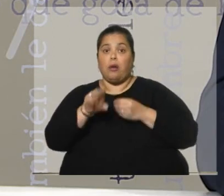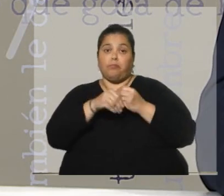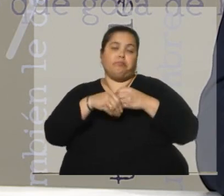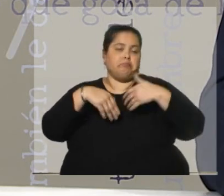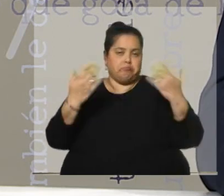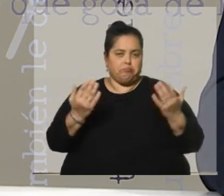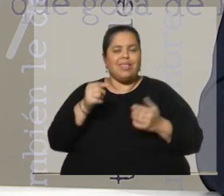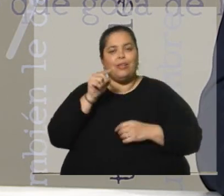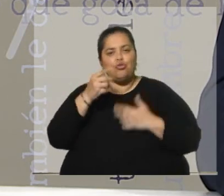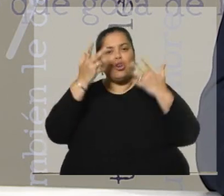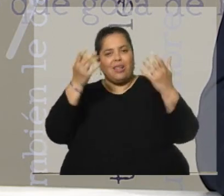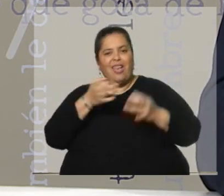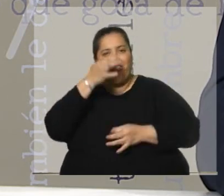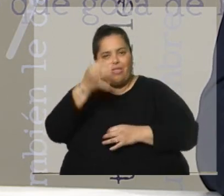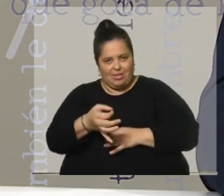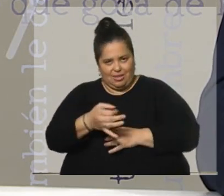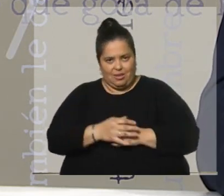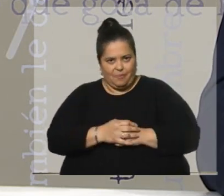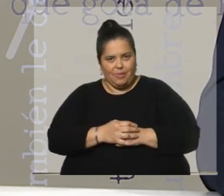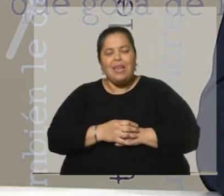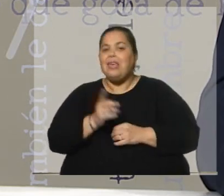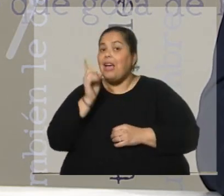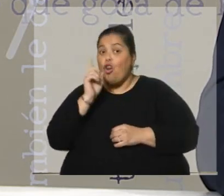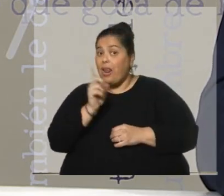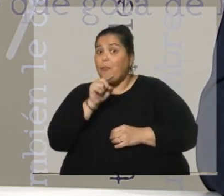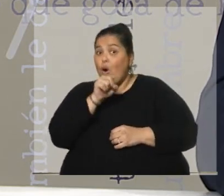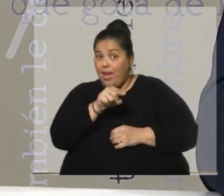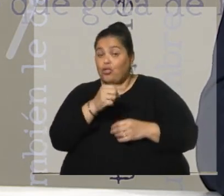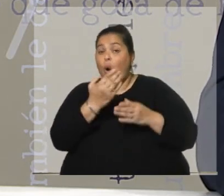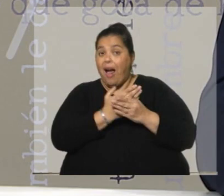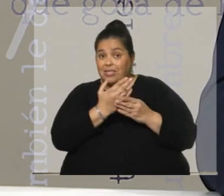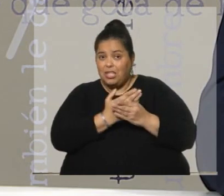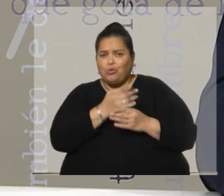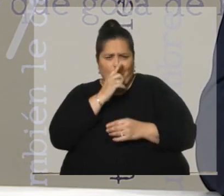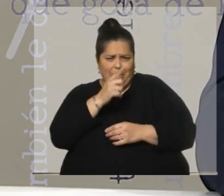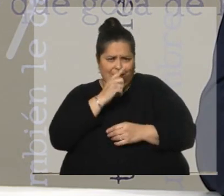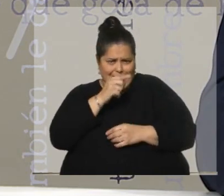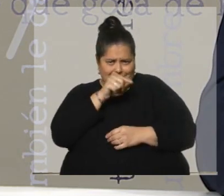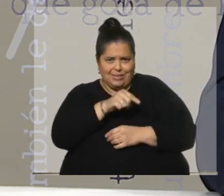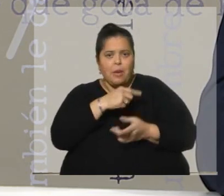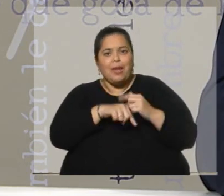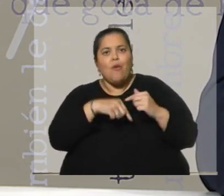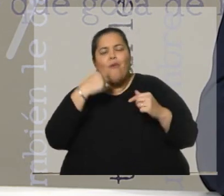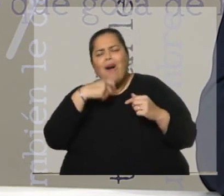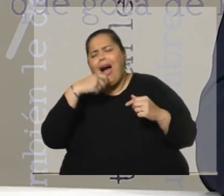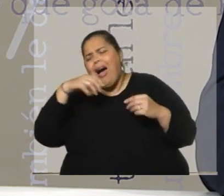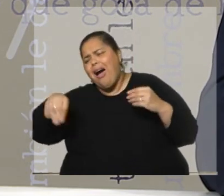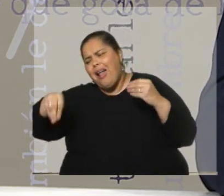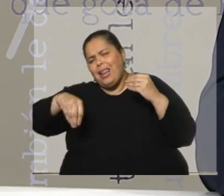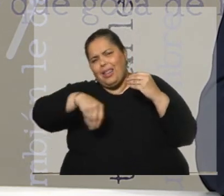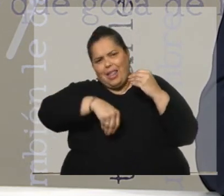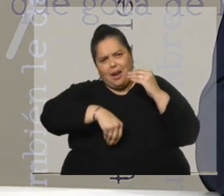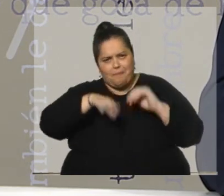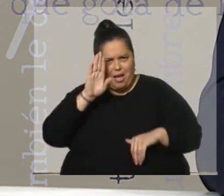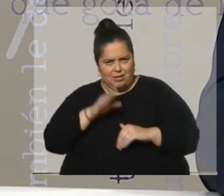poco lo que quería decir, la importancia de esto. Y que no creamos que están todos los archivos a la vista, no solo faltan los del Berruti, sino el periodista Álvaro Alfonso, por